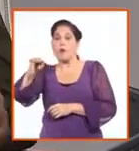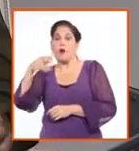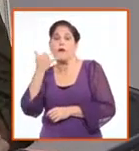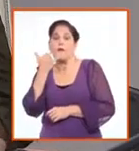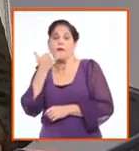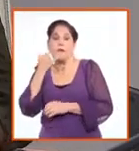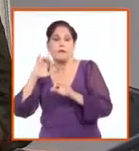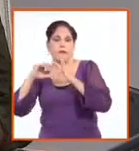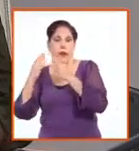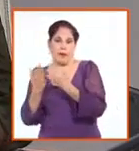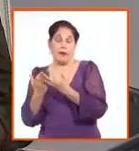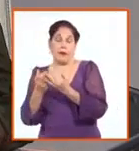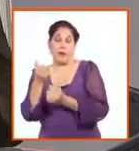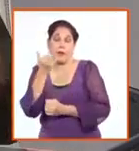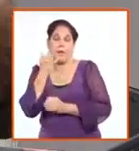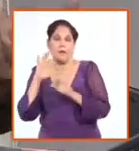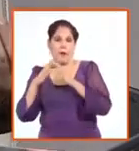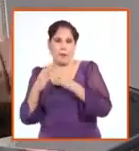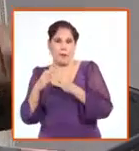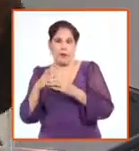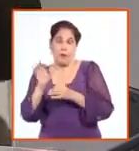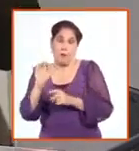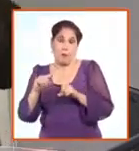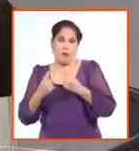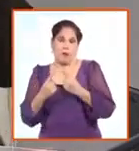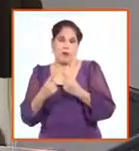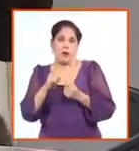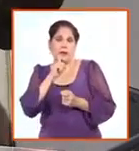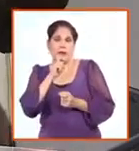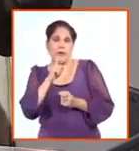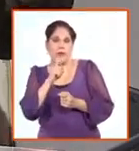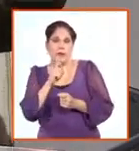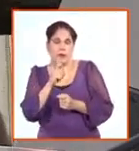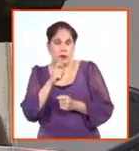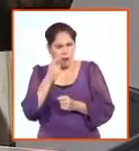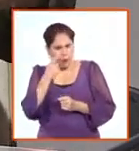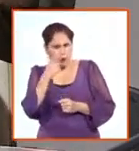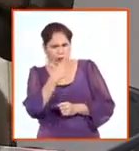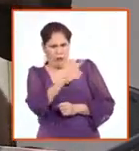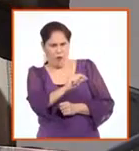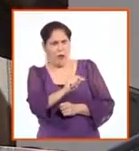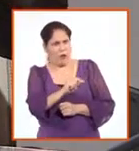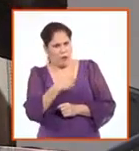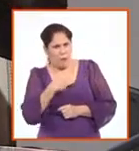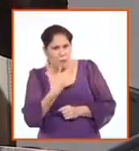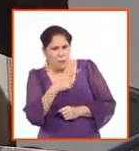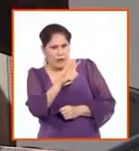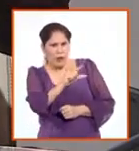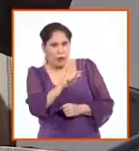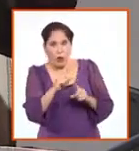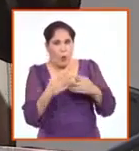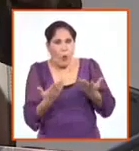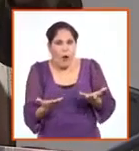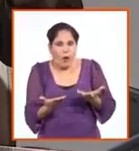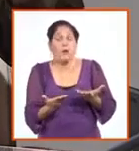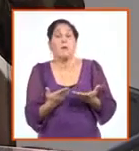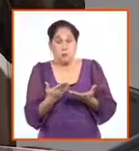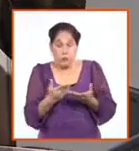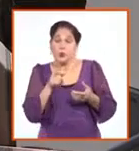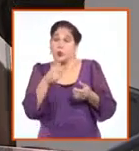ocasiones, debido a ese mecanismo, que se enteran que su familiar está grave en un hospital